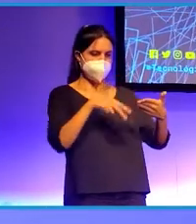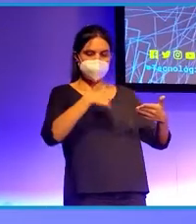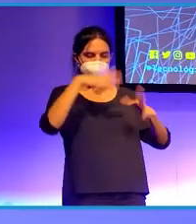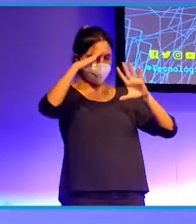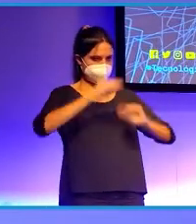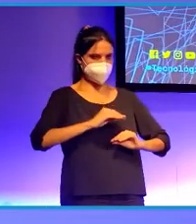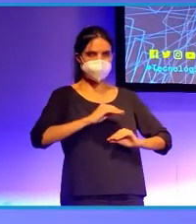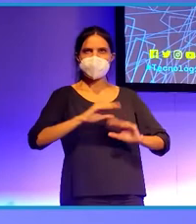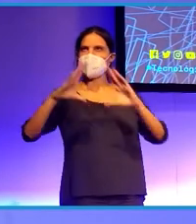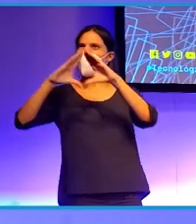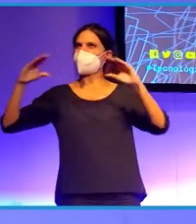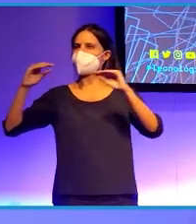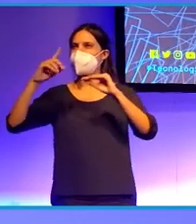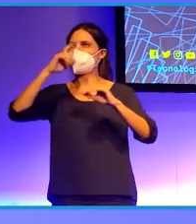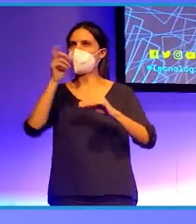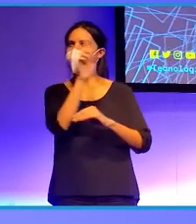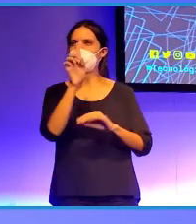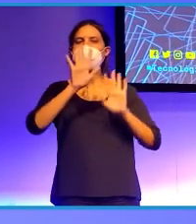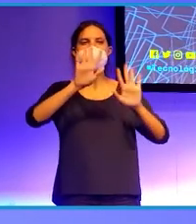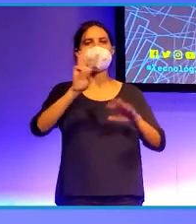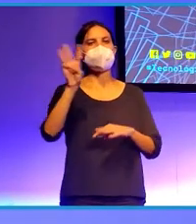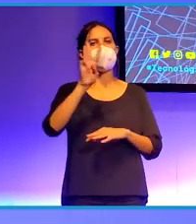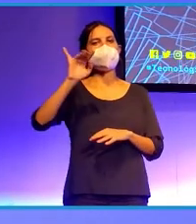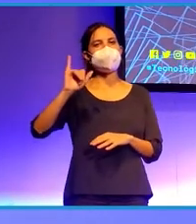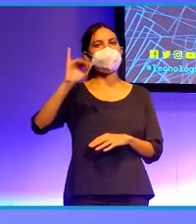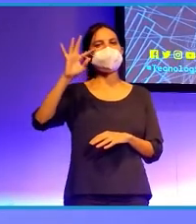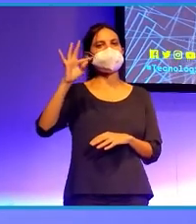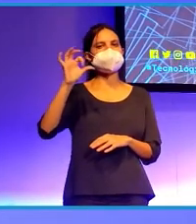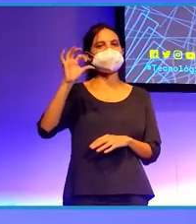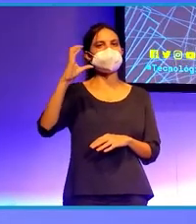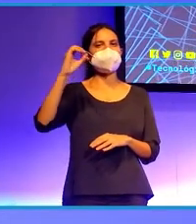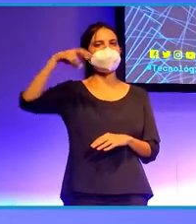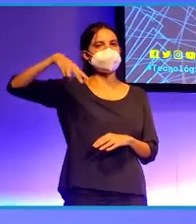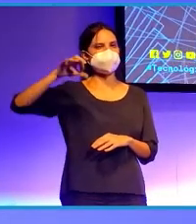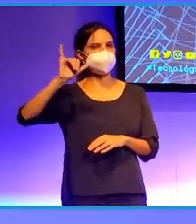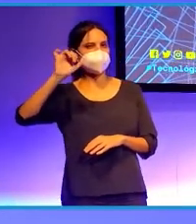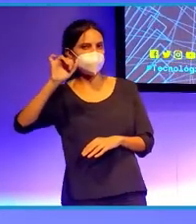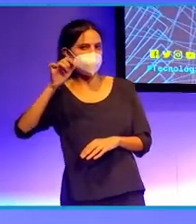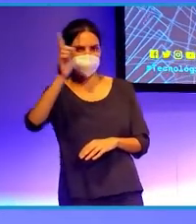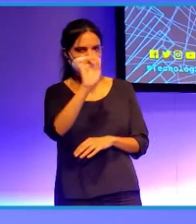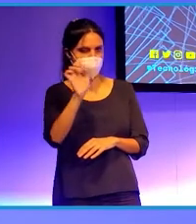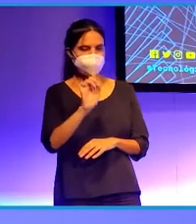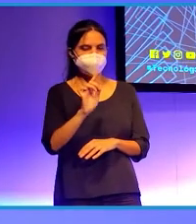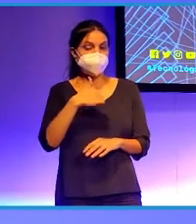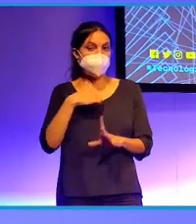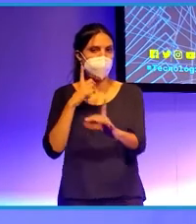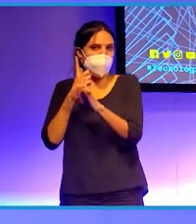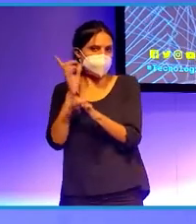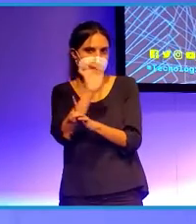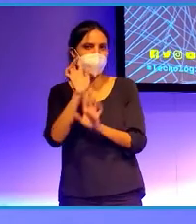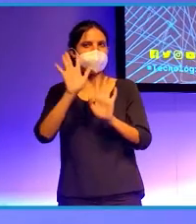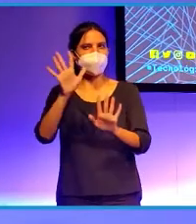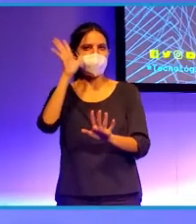pero les aseguro que no era Wisconsin. No porque tengan nada en contra de Wisconsin, pero suena como a fake, ¿no? Bueno, no sé, no lo puedo evitar.